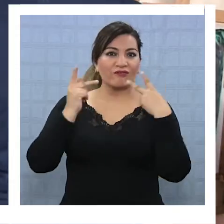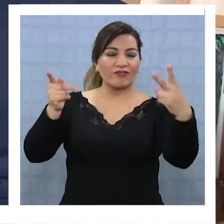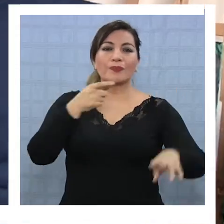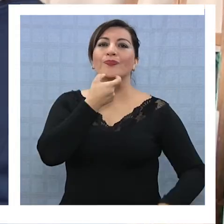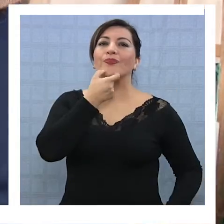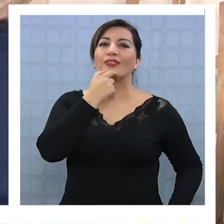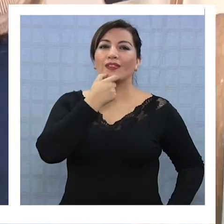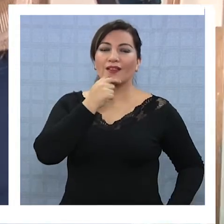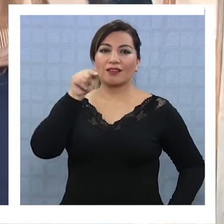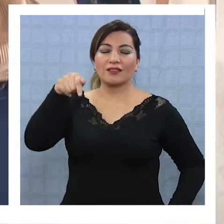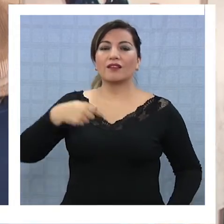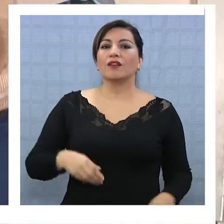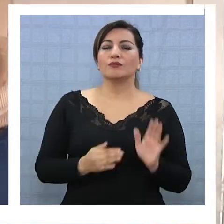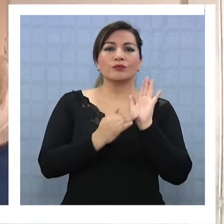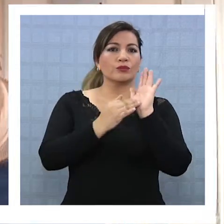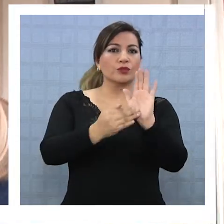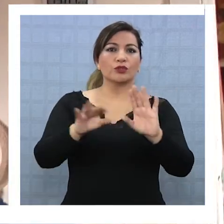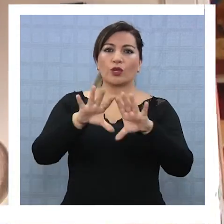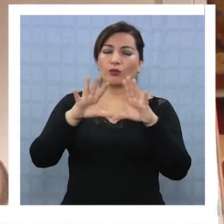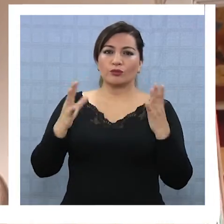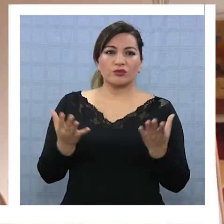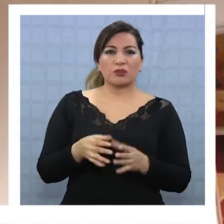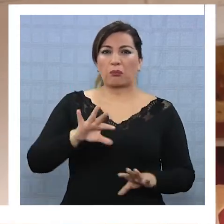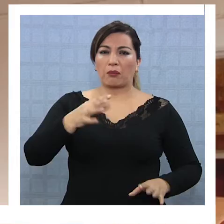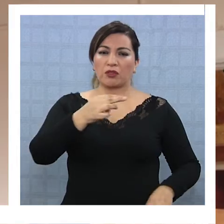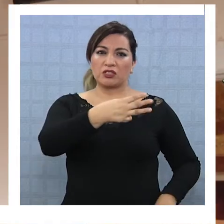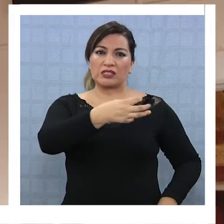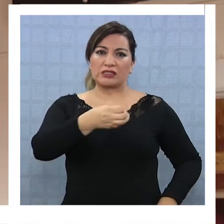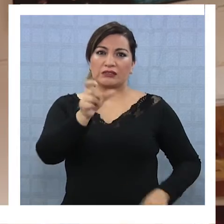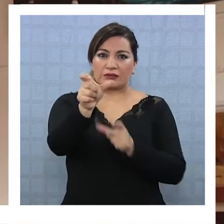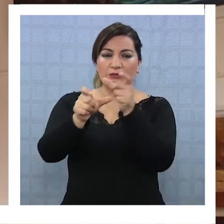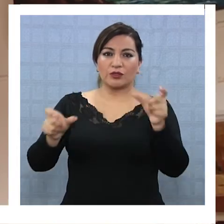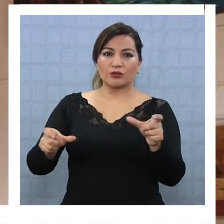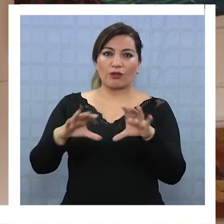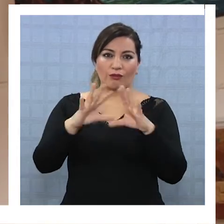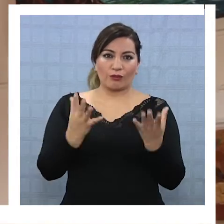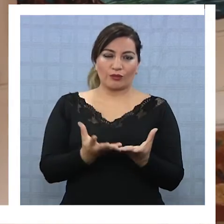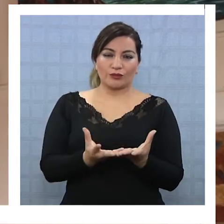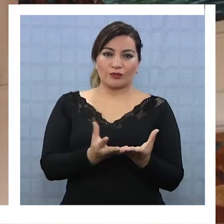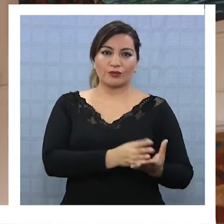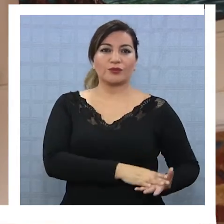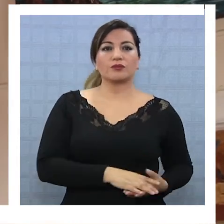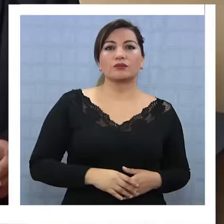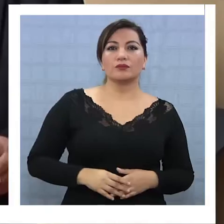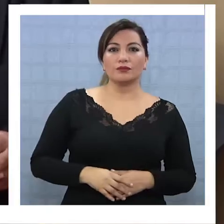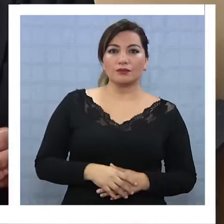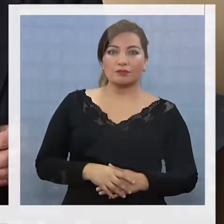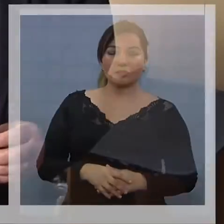donde exhibirán sus trabajos alrededor de 300 artistas del mundo.